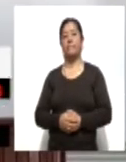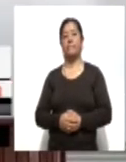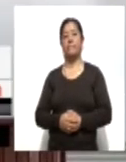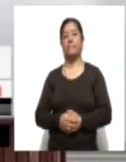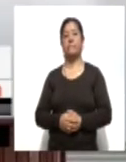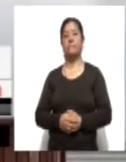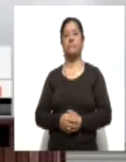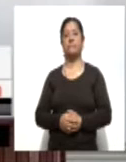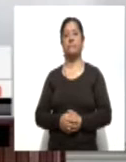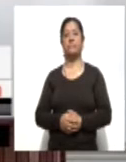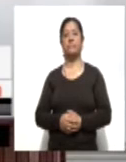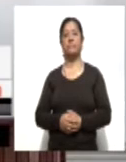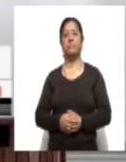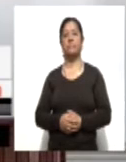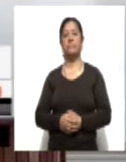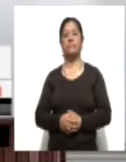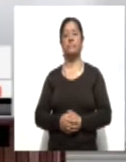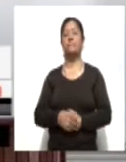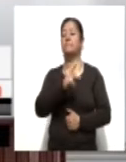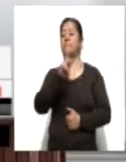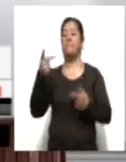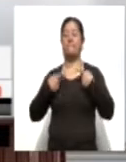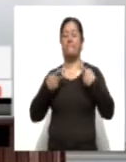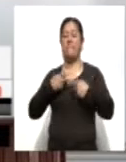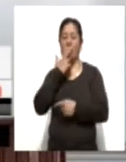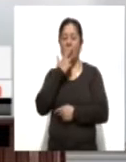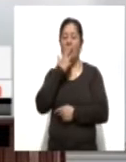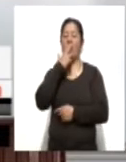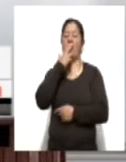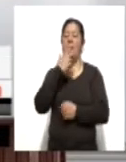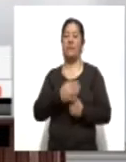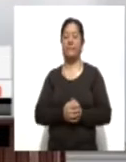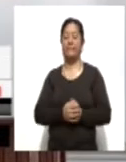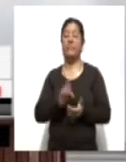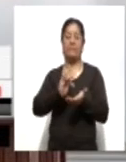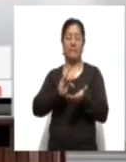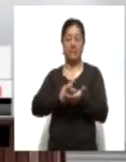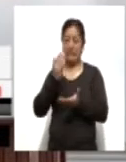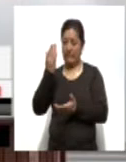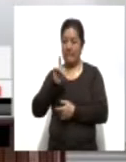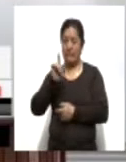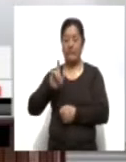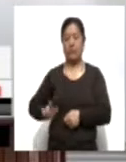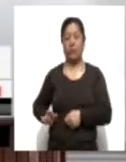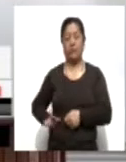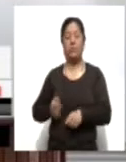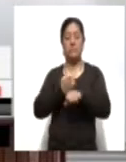Expresarles que los sacualpenses agradecen al gobierno del estado de Tlaxcala